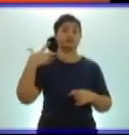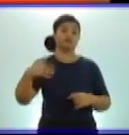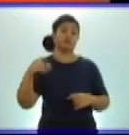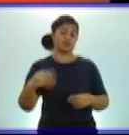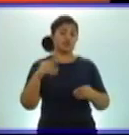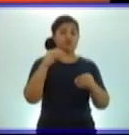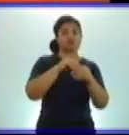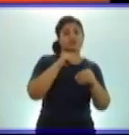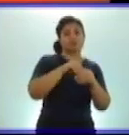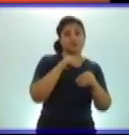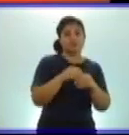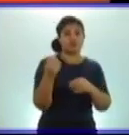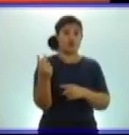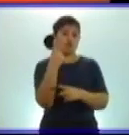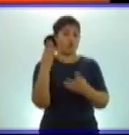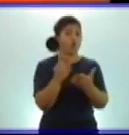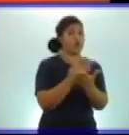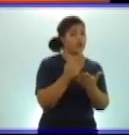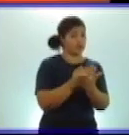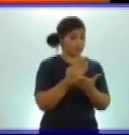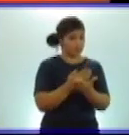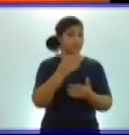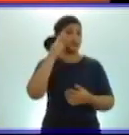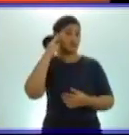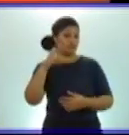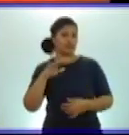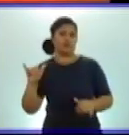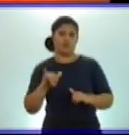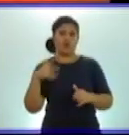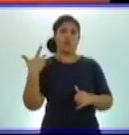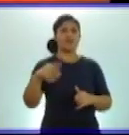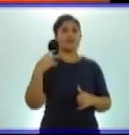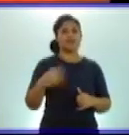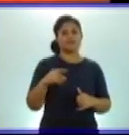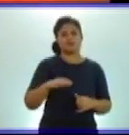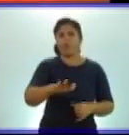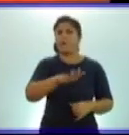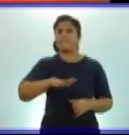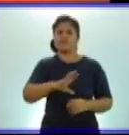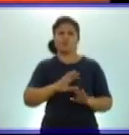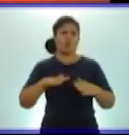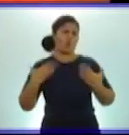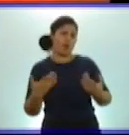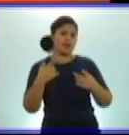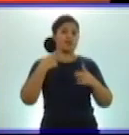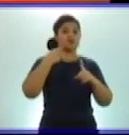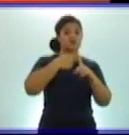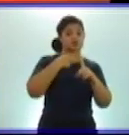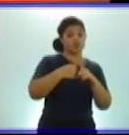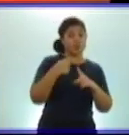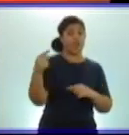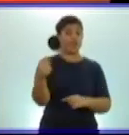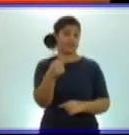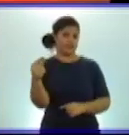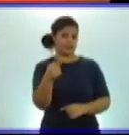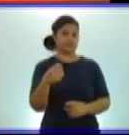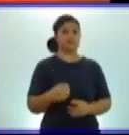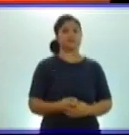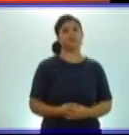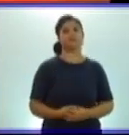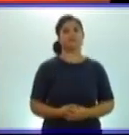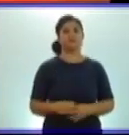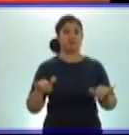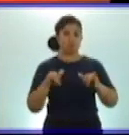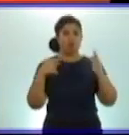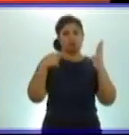quisiera que repasaran los ejercicios básicos de adición y sustracción y los productos y cocientes básicos que